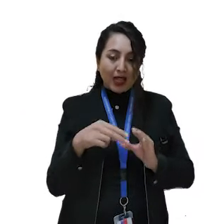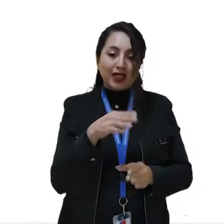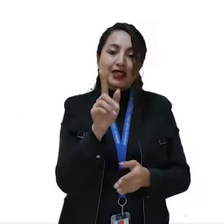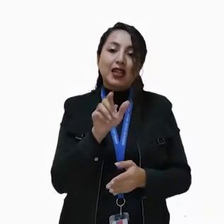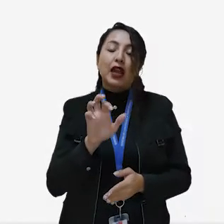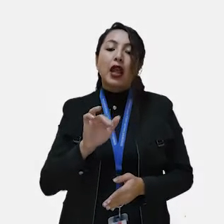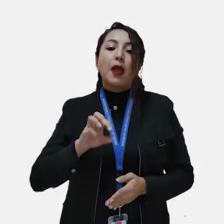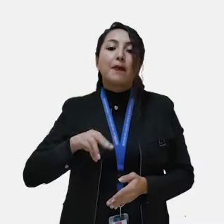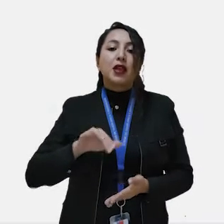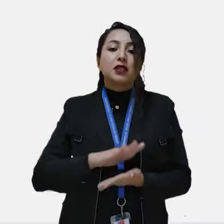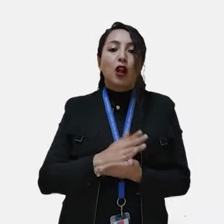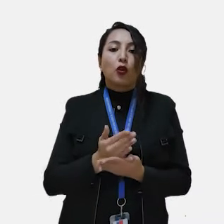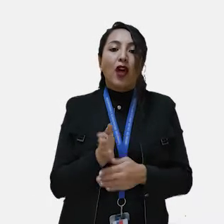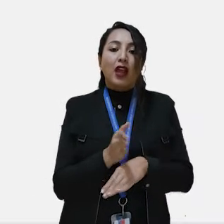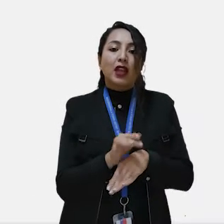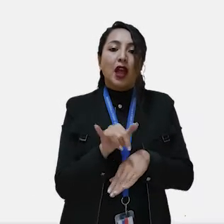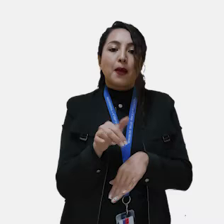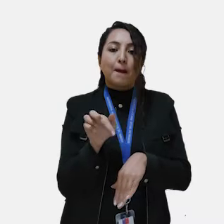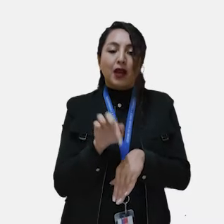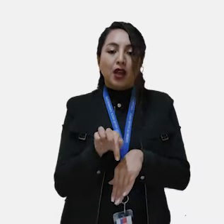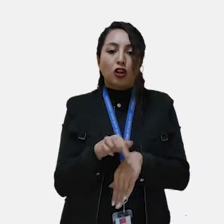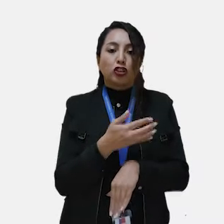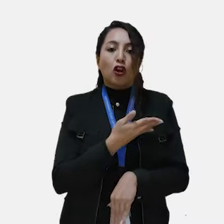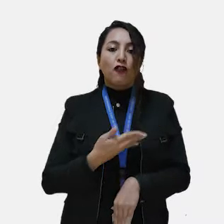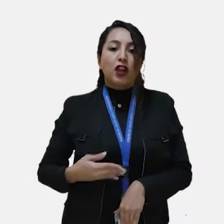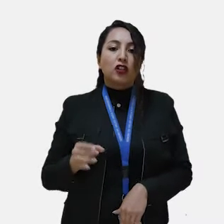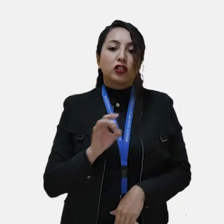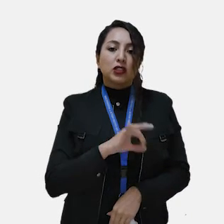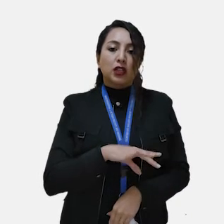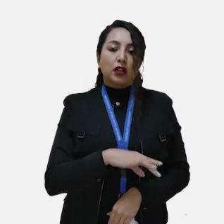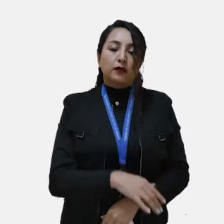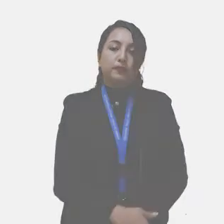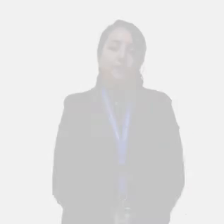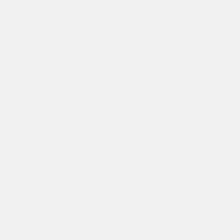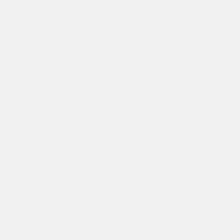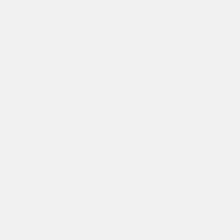Ceremi de Salud Arica y Parinacota, Gobierno de Chile.